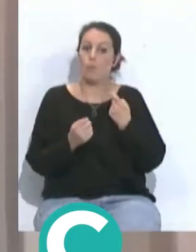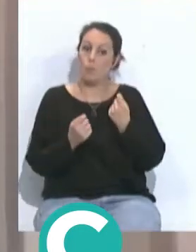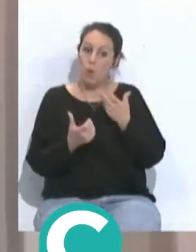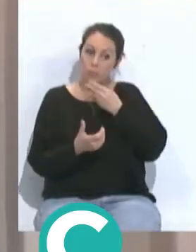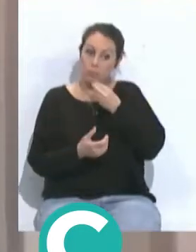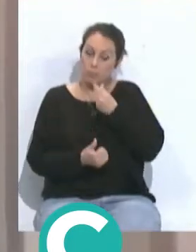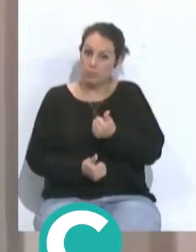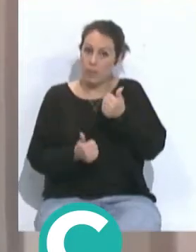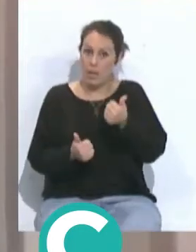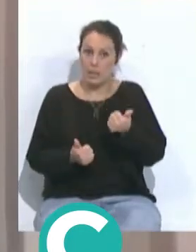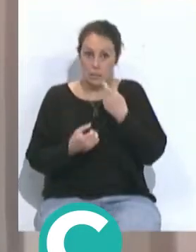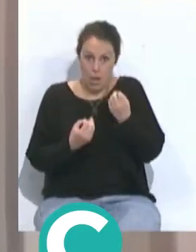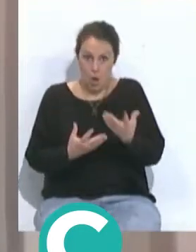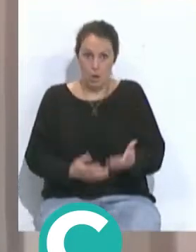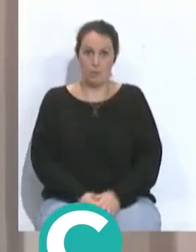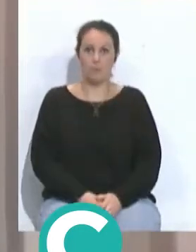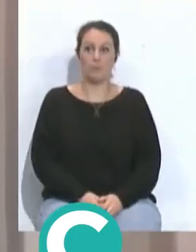bonita y mejor.